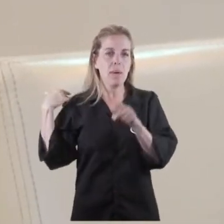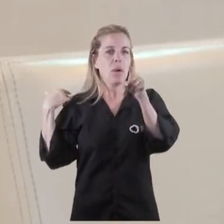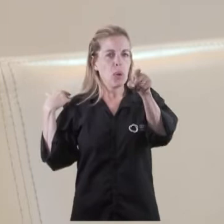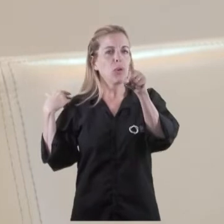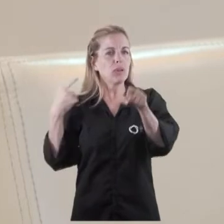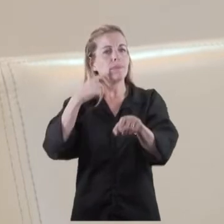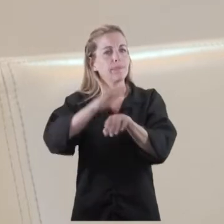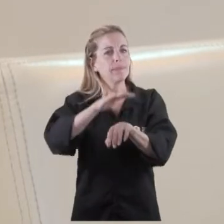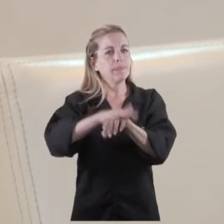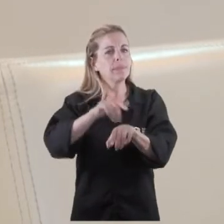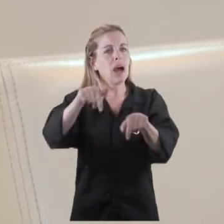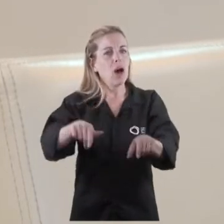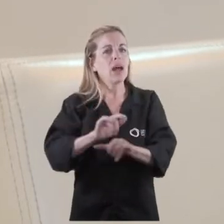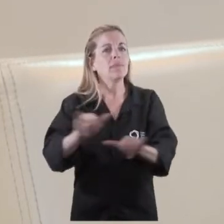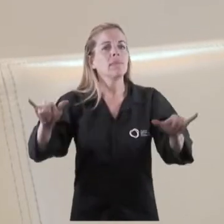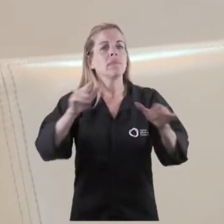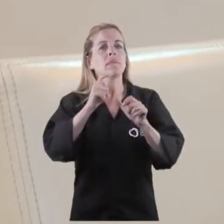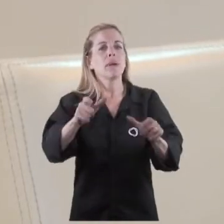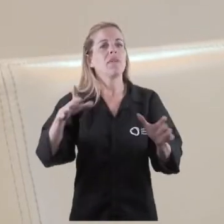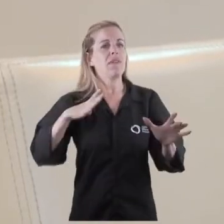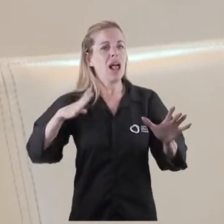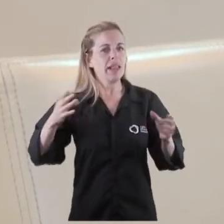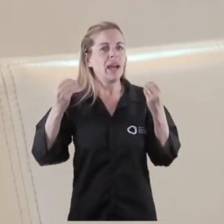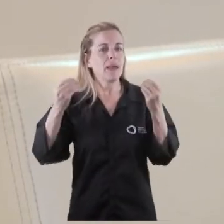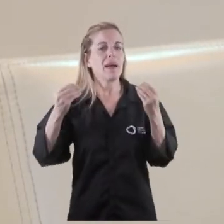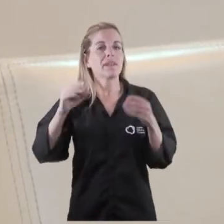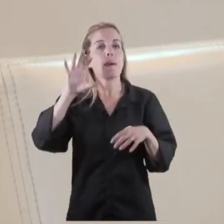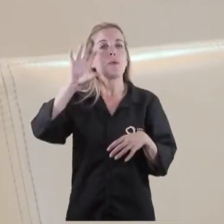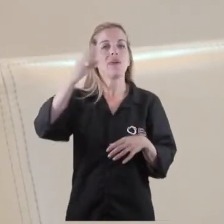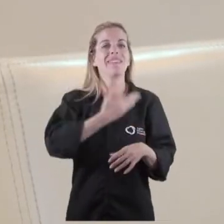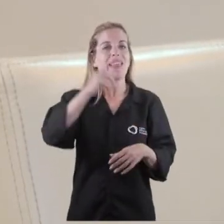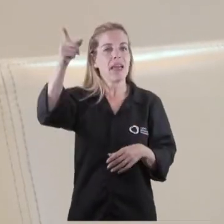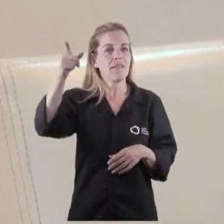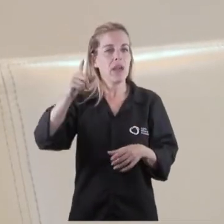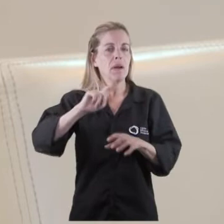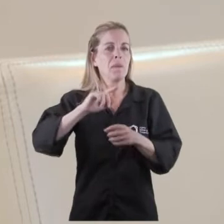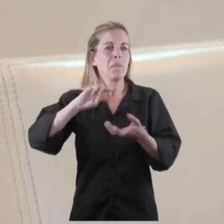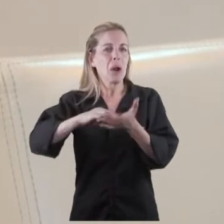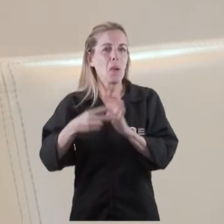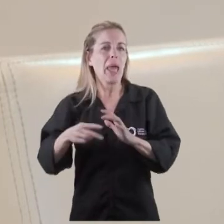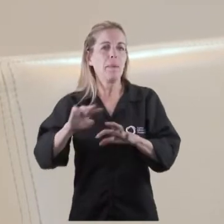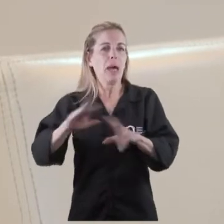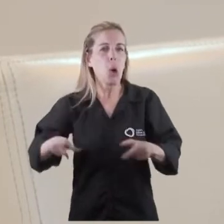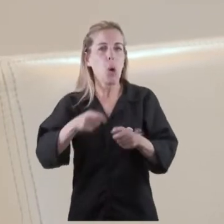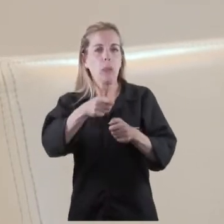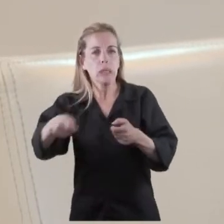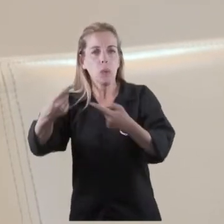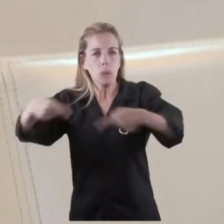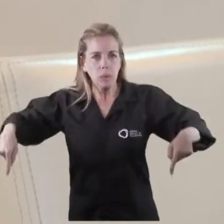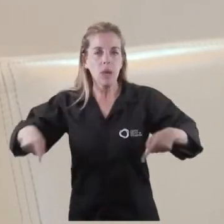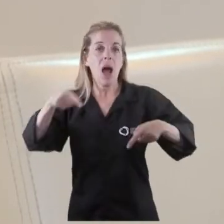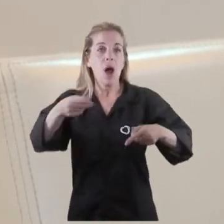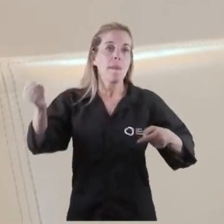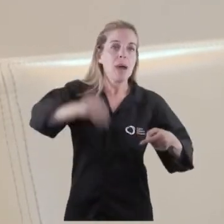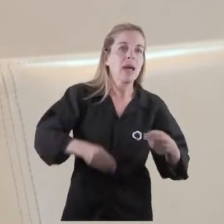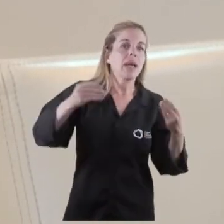comprometió a darme una respuesta y no llegó. Tenía que ver con la inseguridad en la provincia de Santa Fe, a eso se le suma la renuncia ahora, o mejor dicho, el